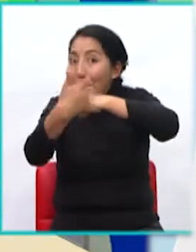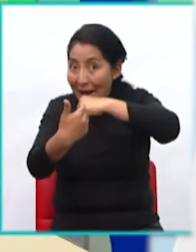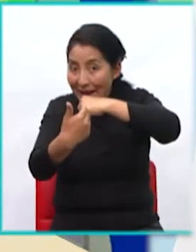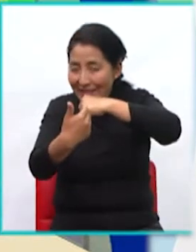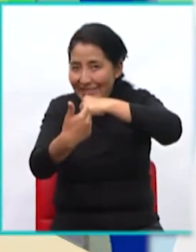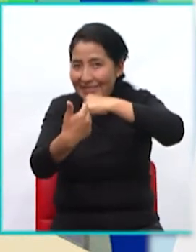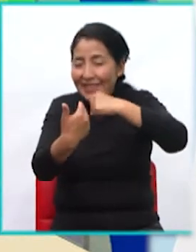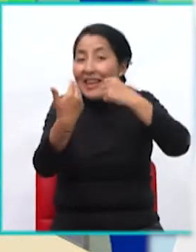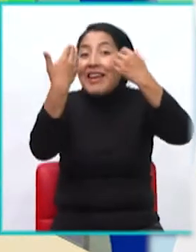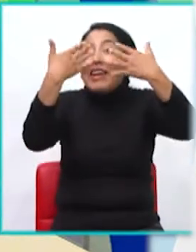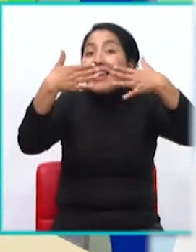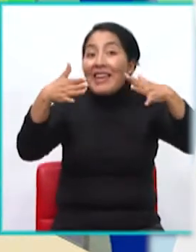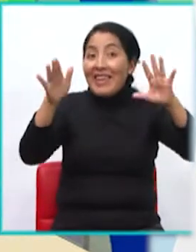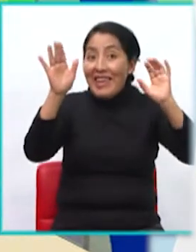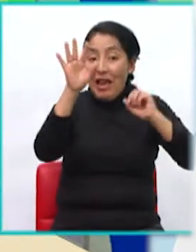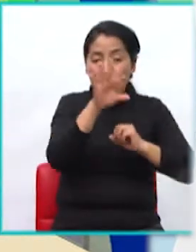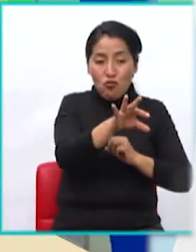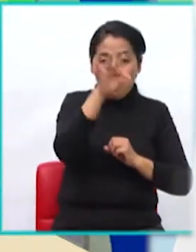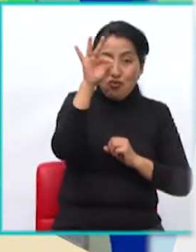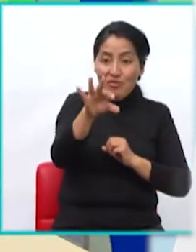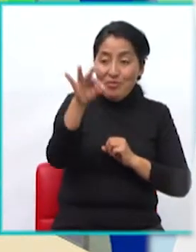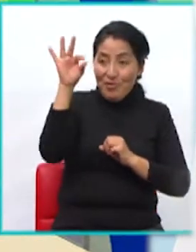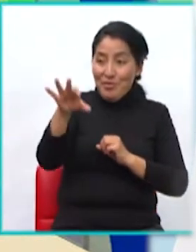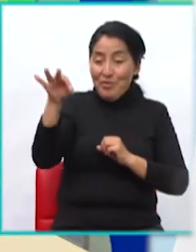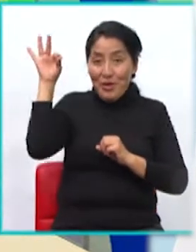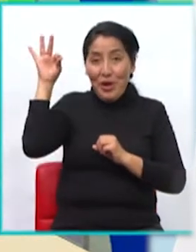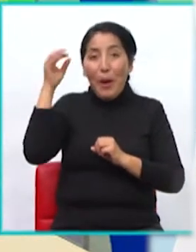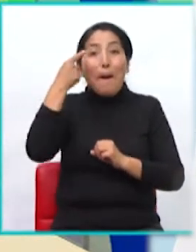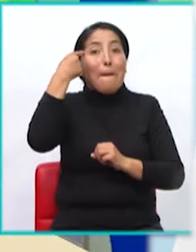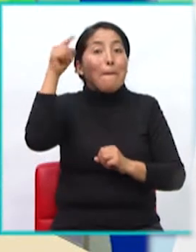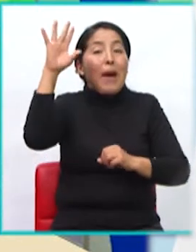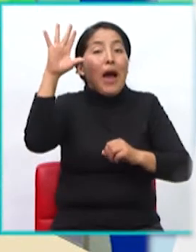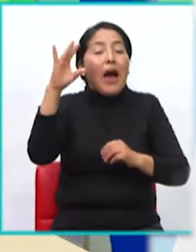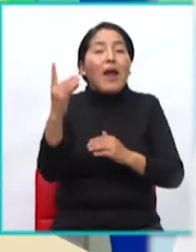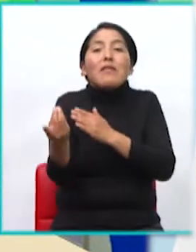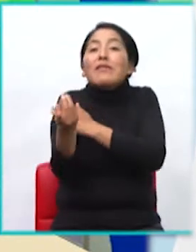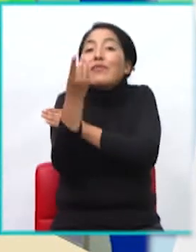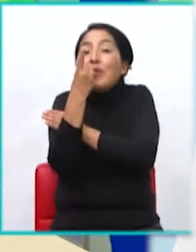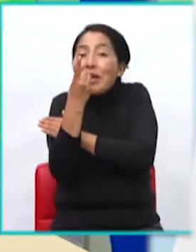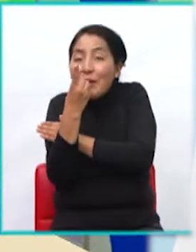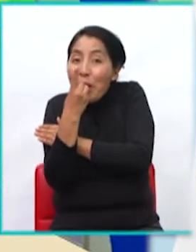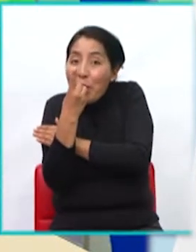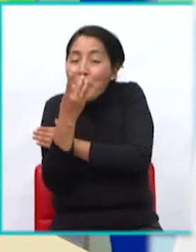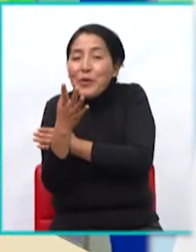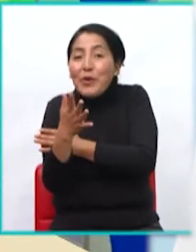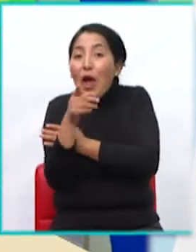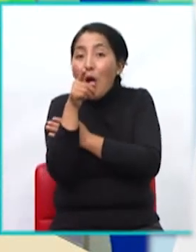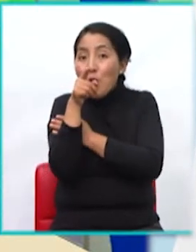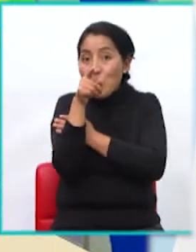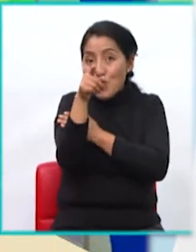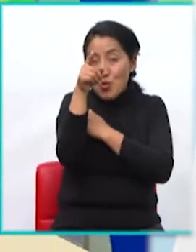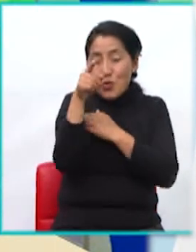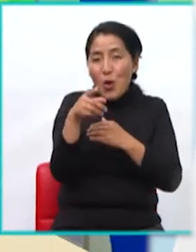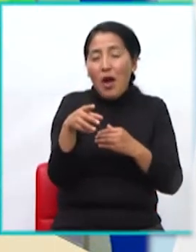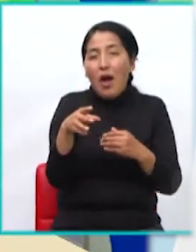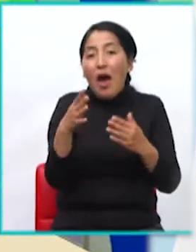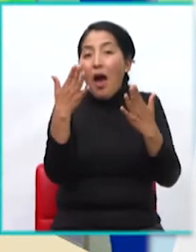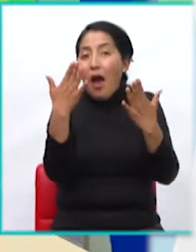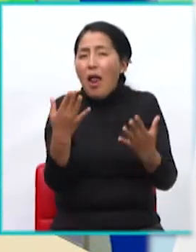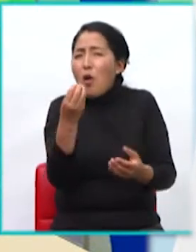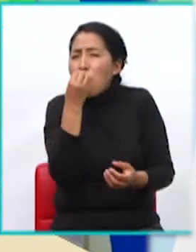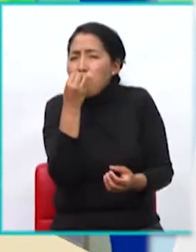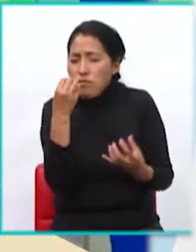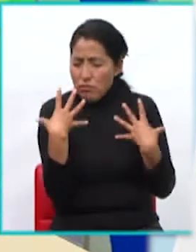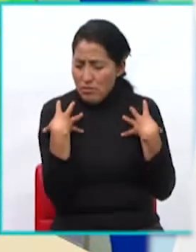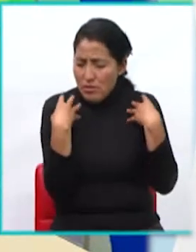tenemos nuestro menú completo. Entonces, nuestro menú de comida nutritiva. Está